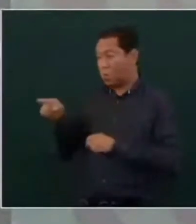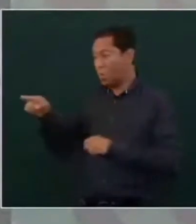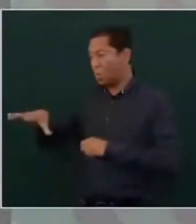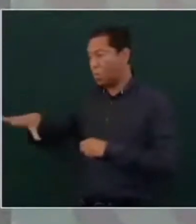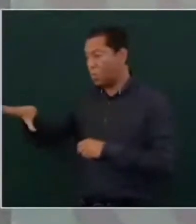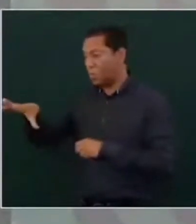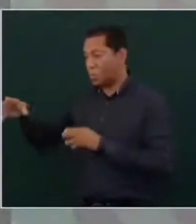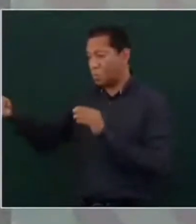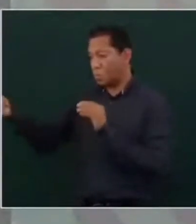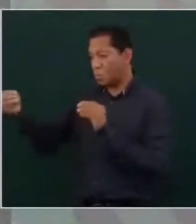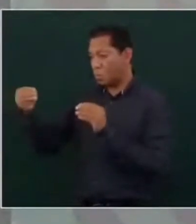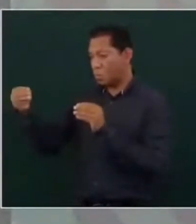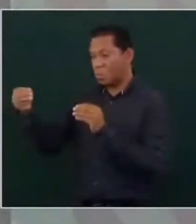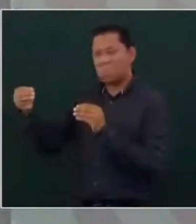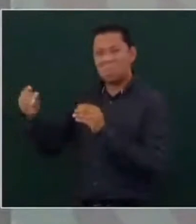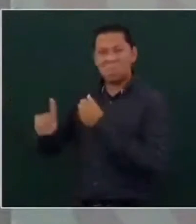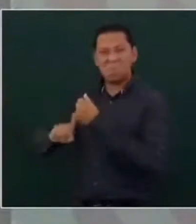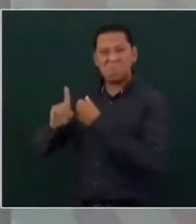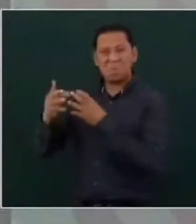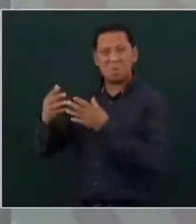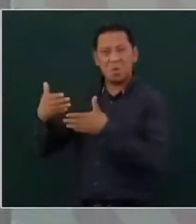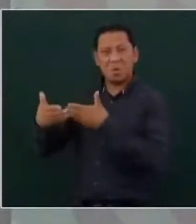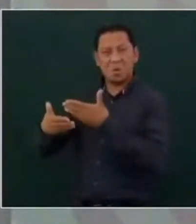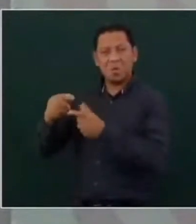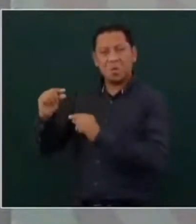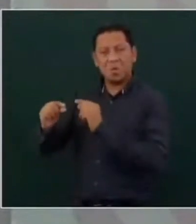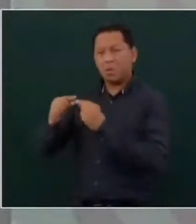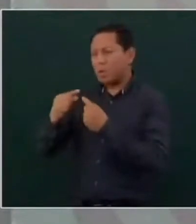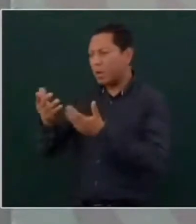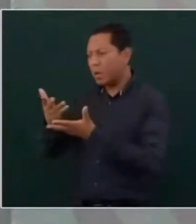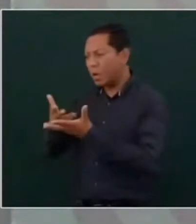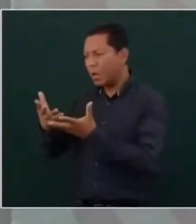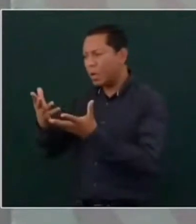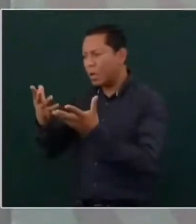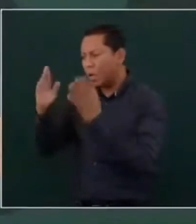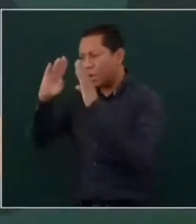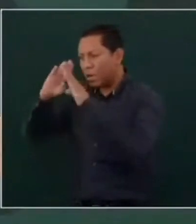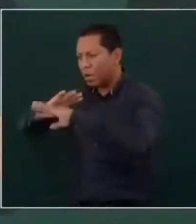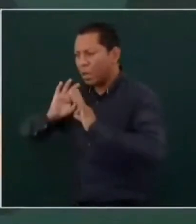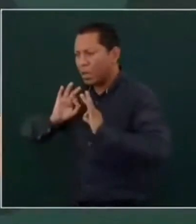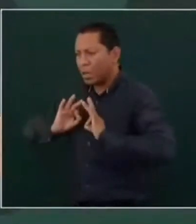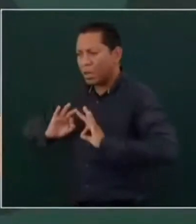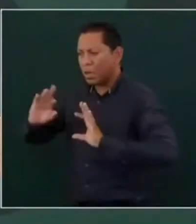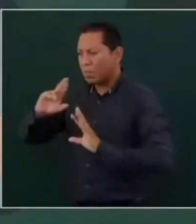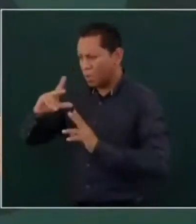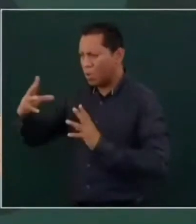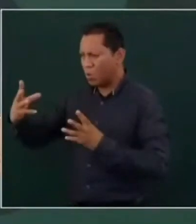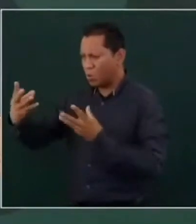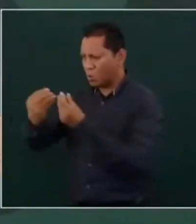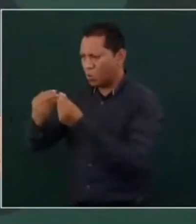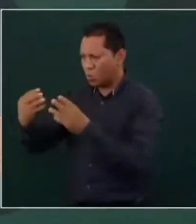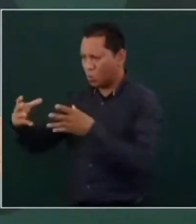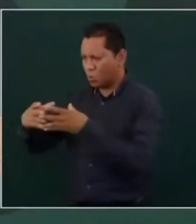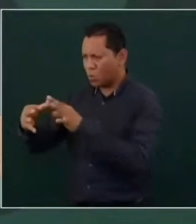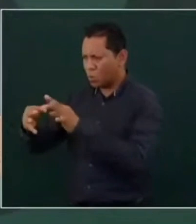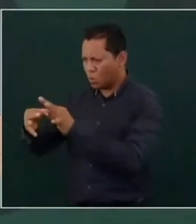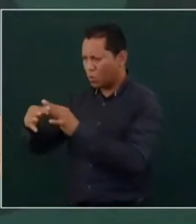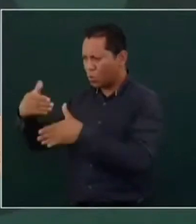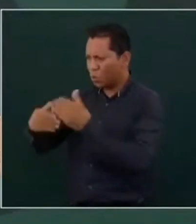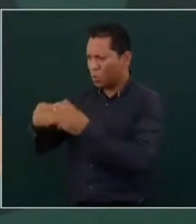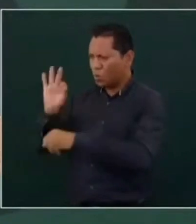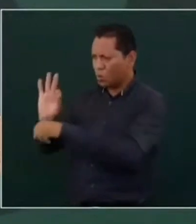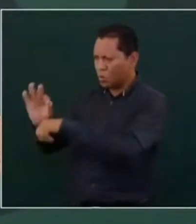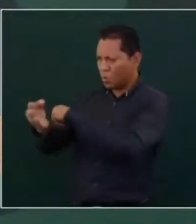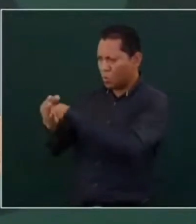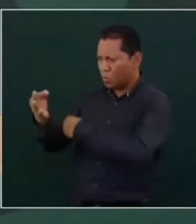se ha ido logrando la unidad y lo vamos a seguir